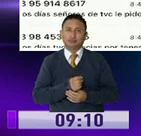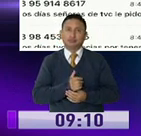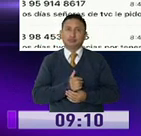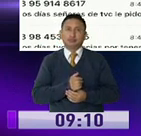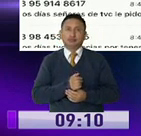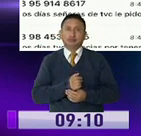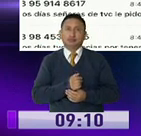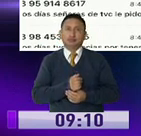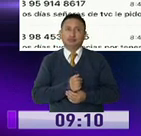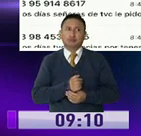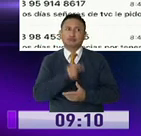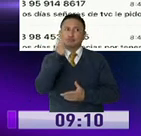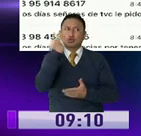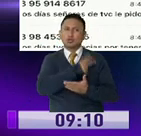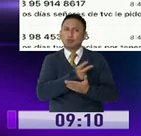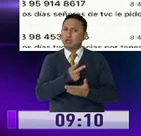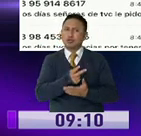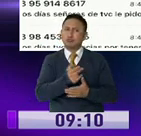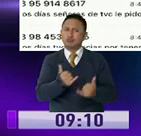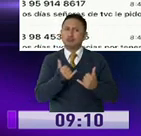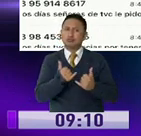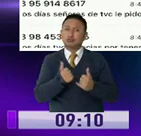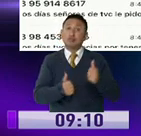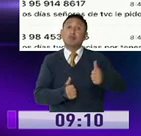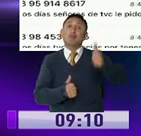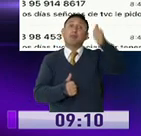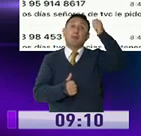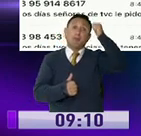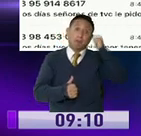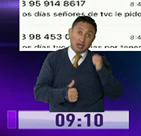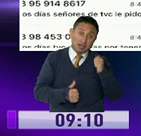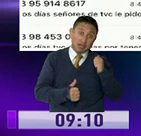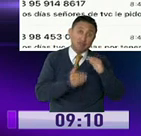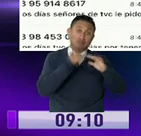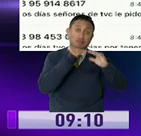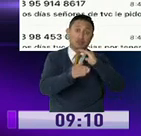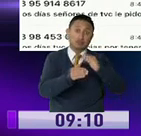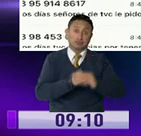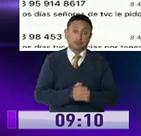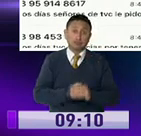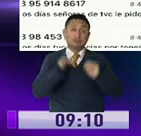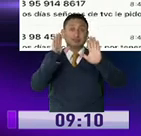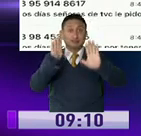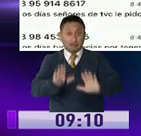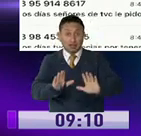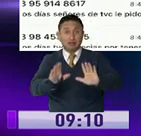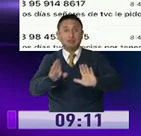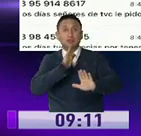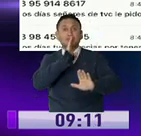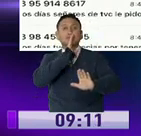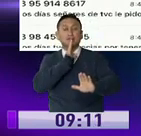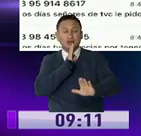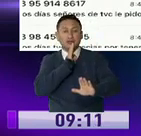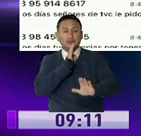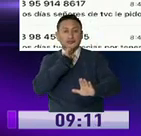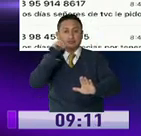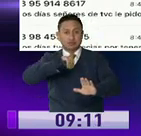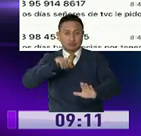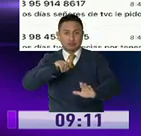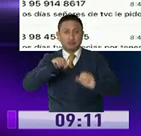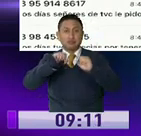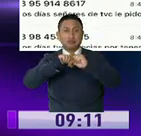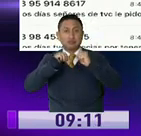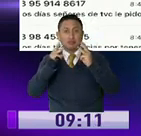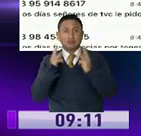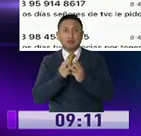No puede ser dos semanas porque el link que te acabo de dar el día de ayer, ese link de ayer, o sea, a ver, tengamos un Será que estamos llamando a los del MIS,